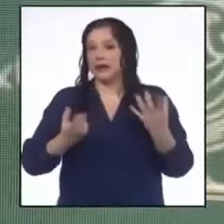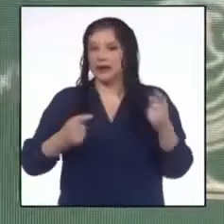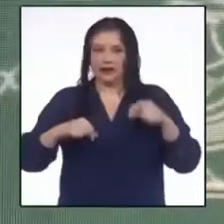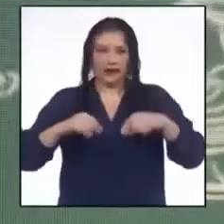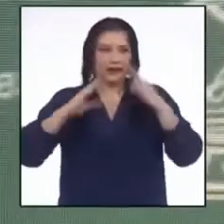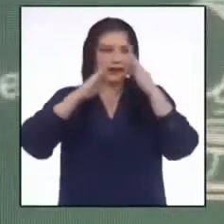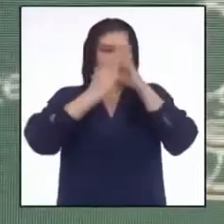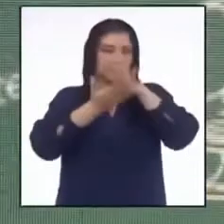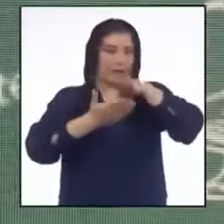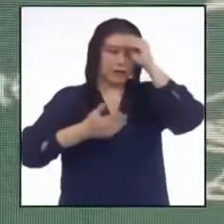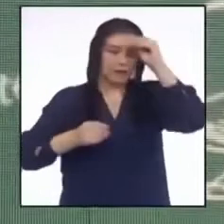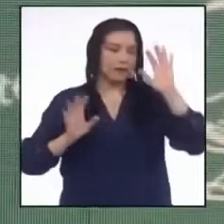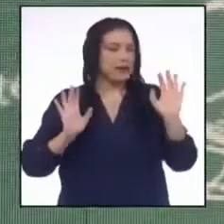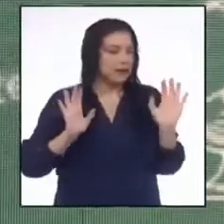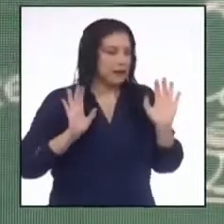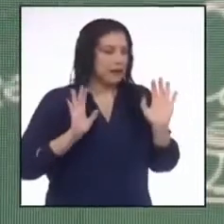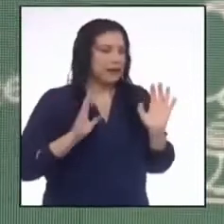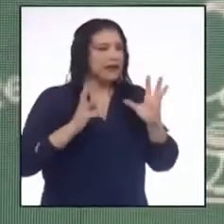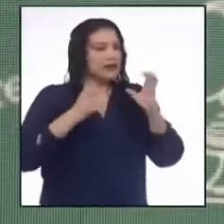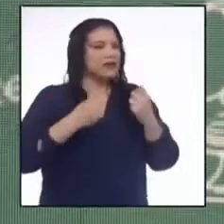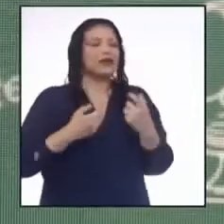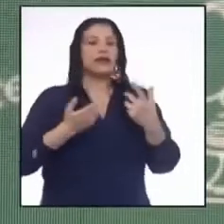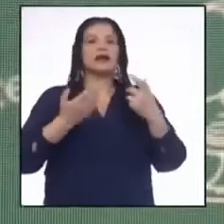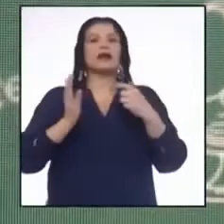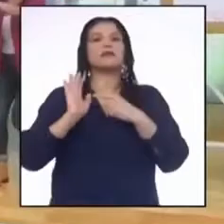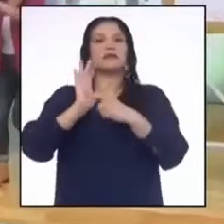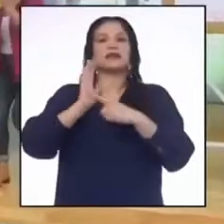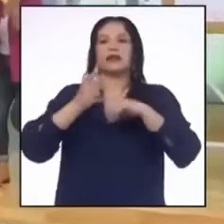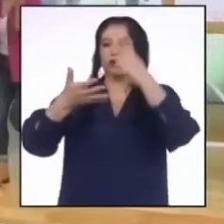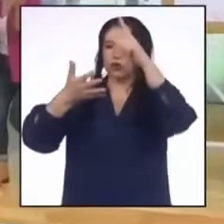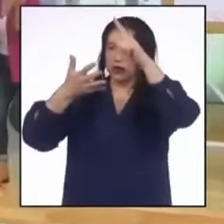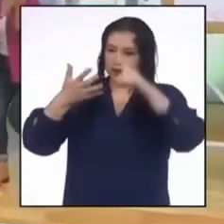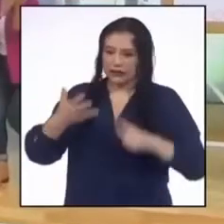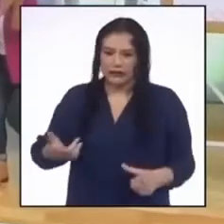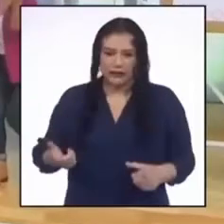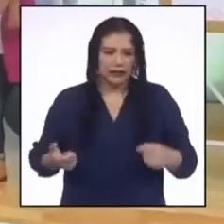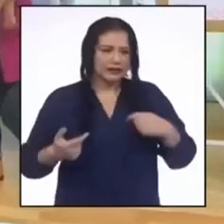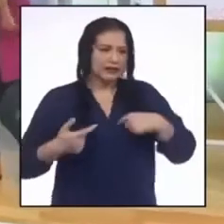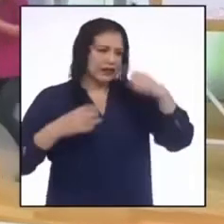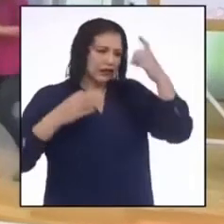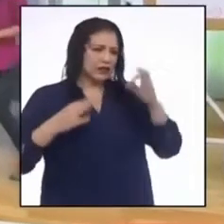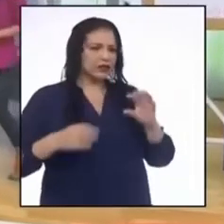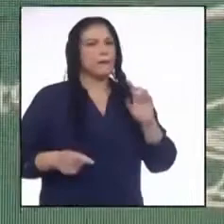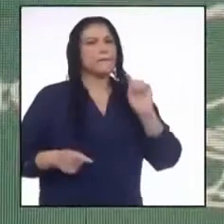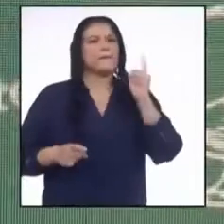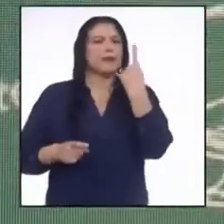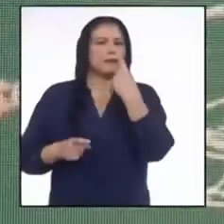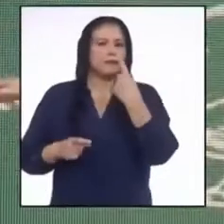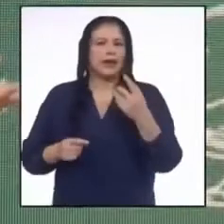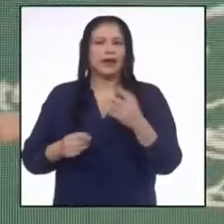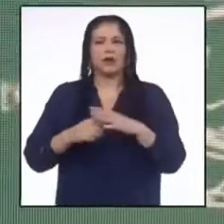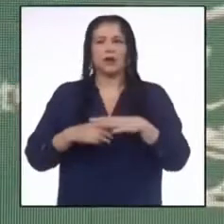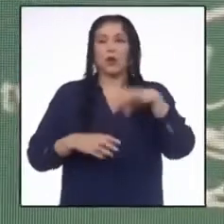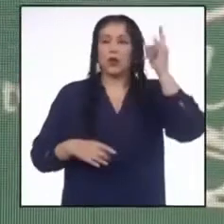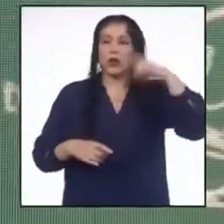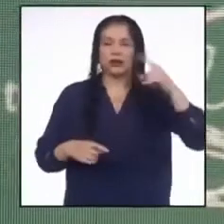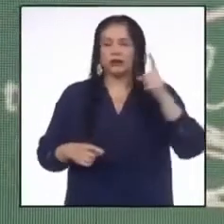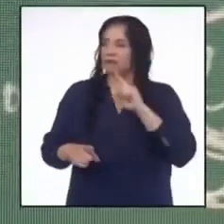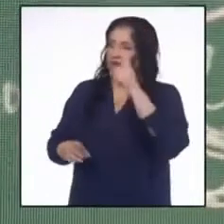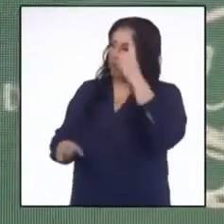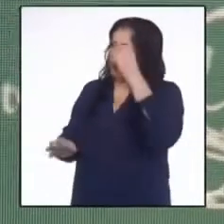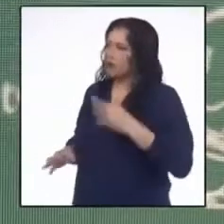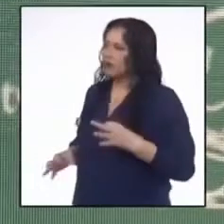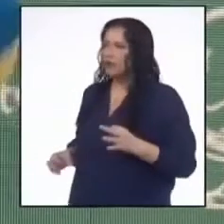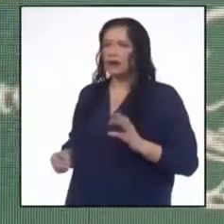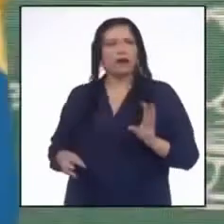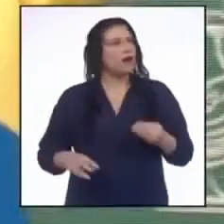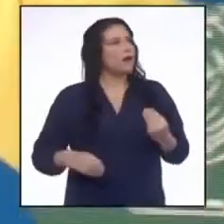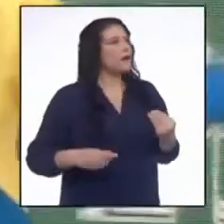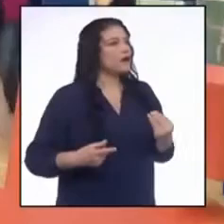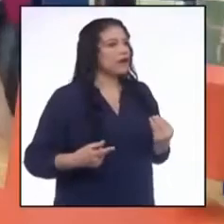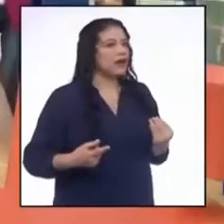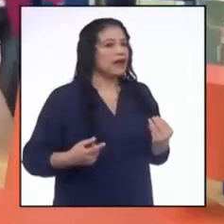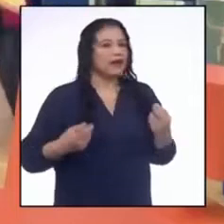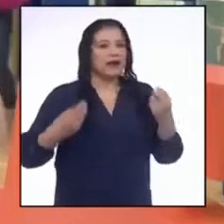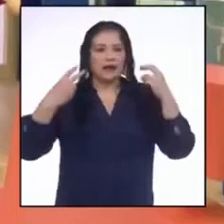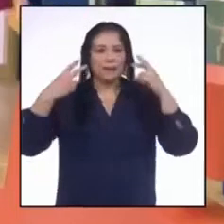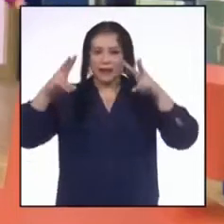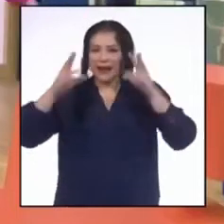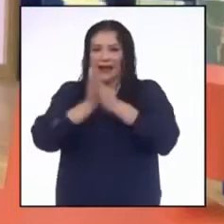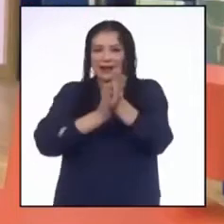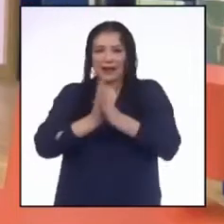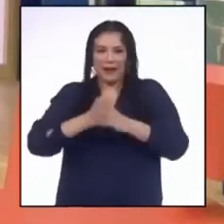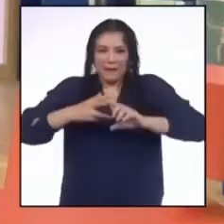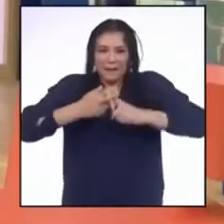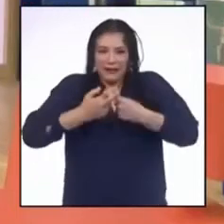Pero, un momento, Steph, te quería mostrar una lista que hice para que... ¿sabes qué pasa? Yo creo que esto tiene que atenderse ahorita. No creo. ¿Por qué? Porque mira, ya